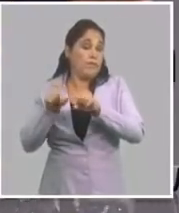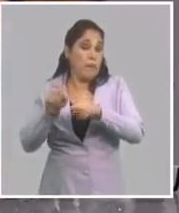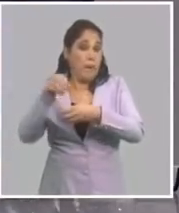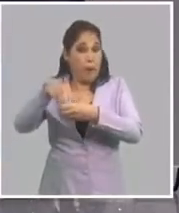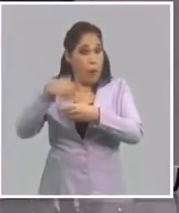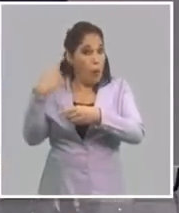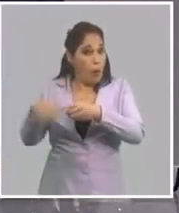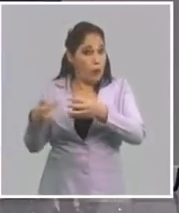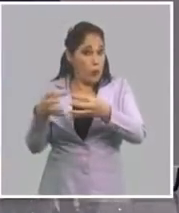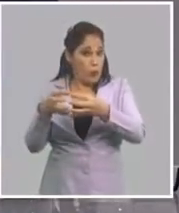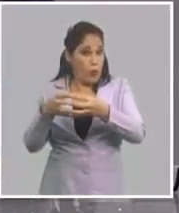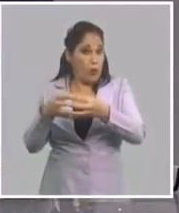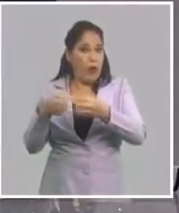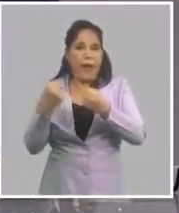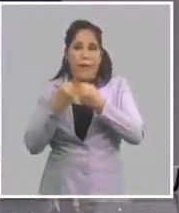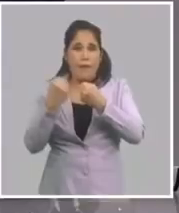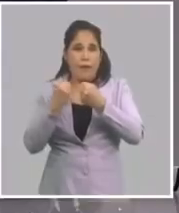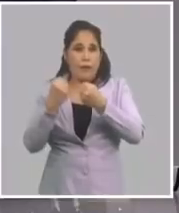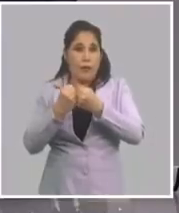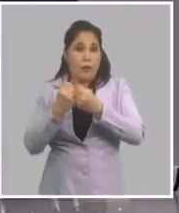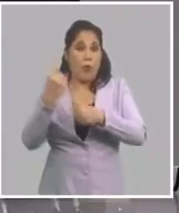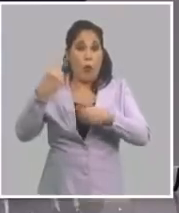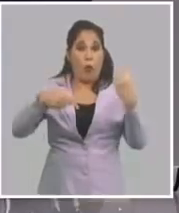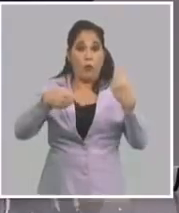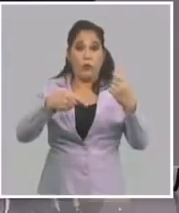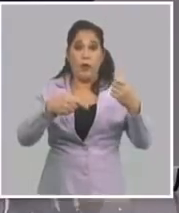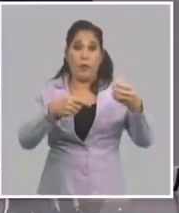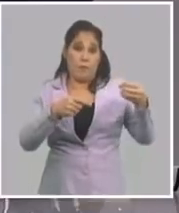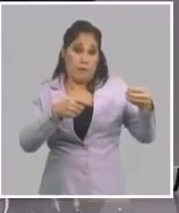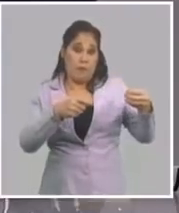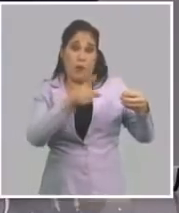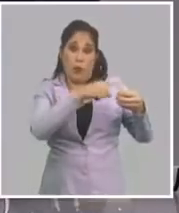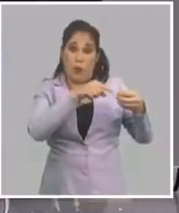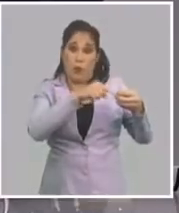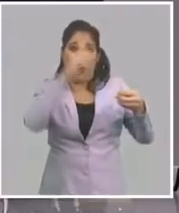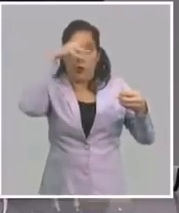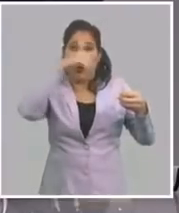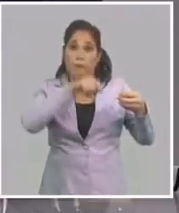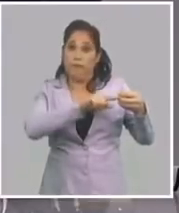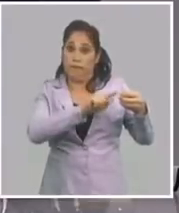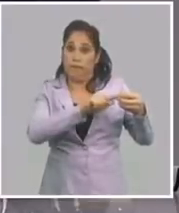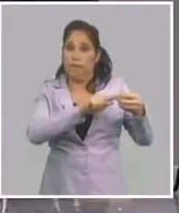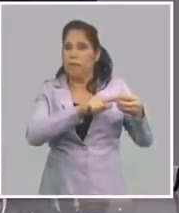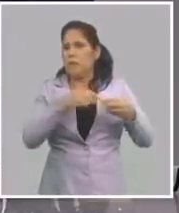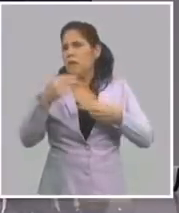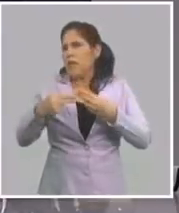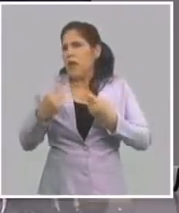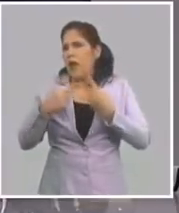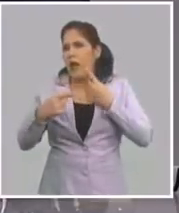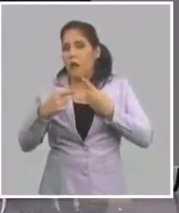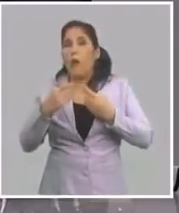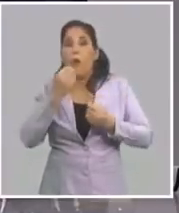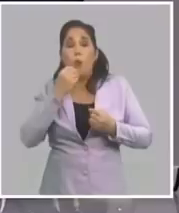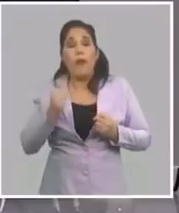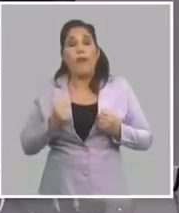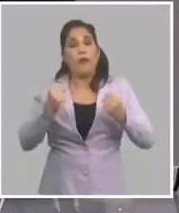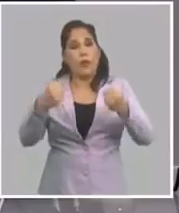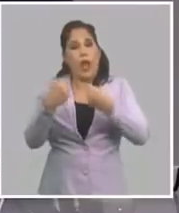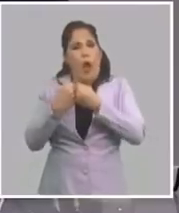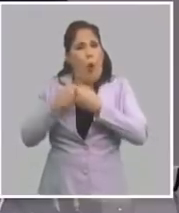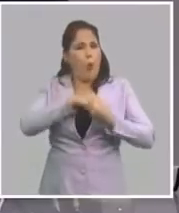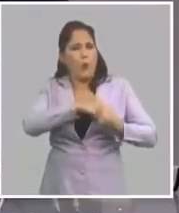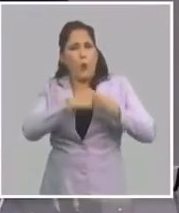en esta otra parte, enfrentándose a Trump, hay una cosa importante. Hagan lo que hagan, van a tener una fuerte